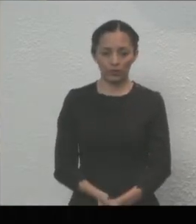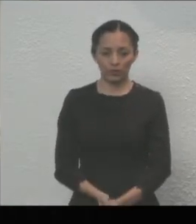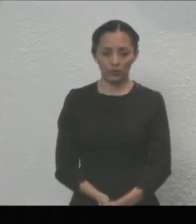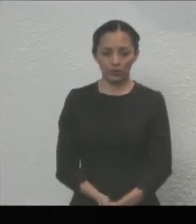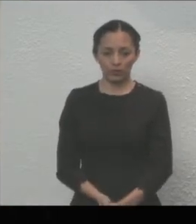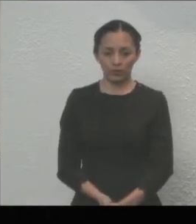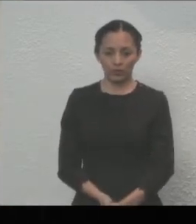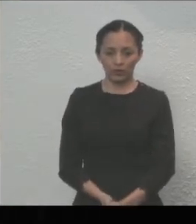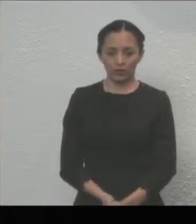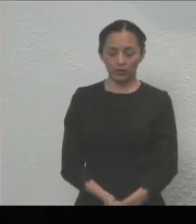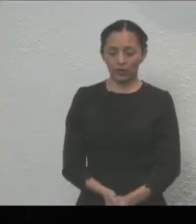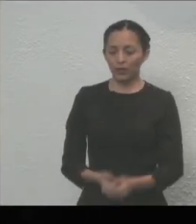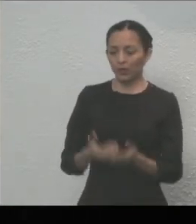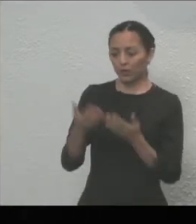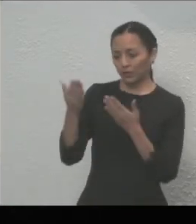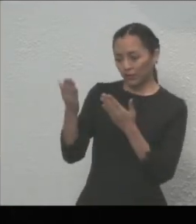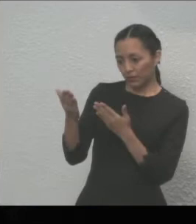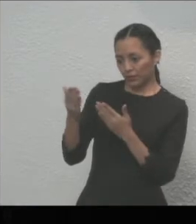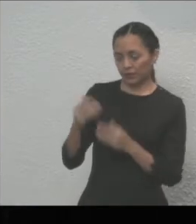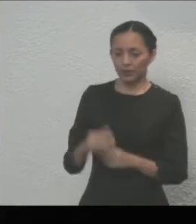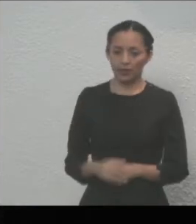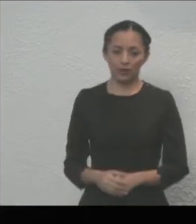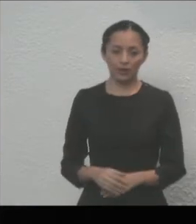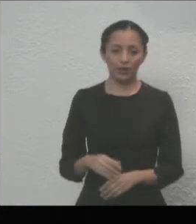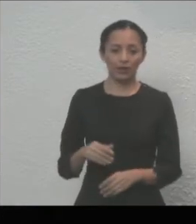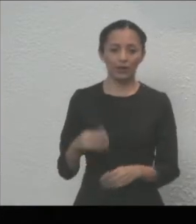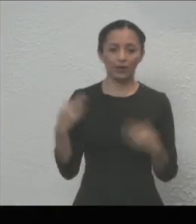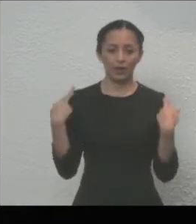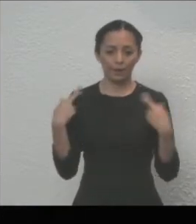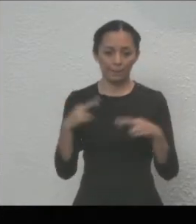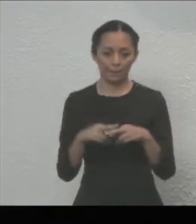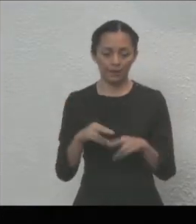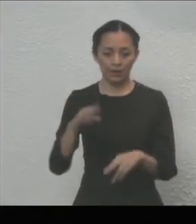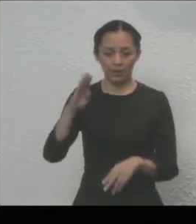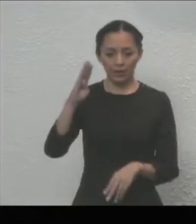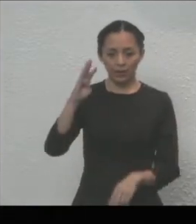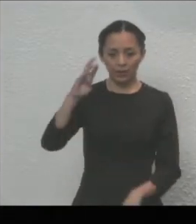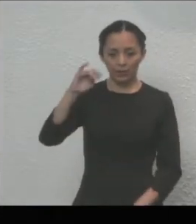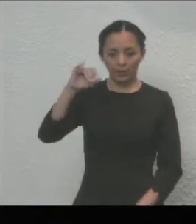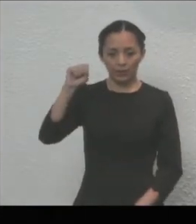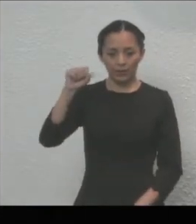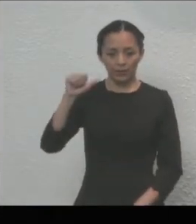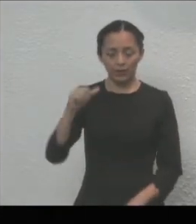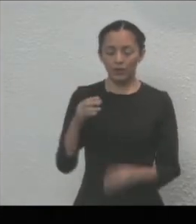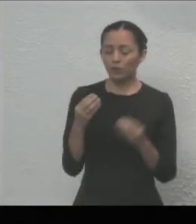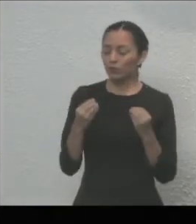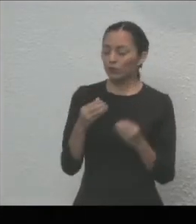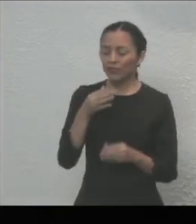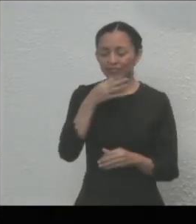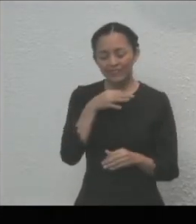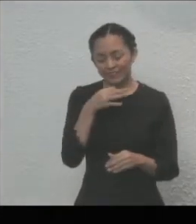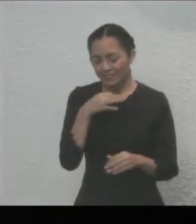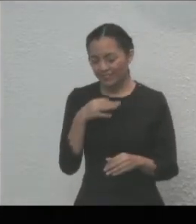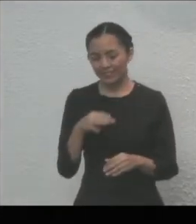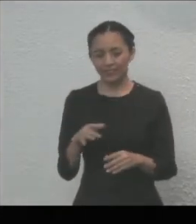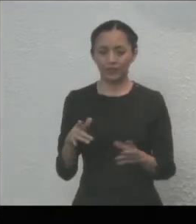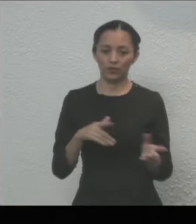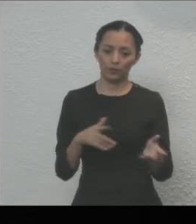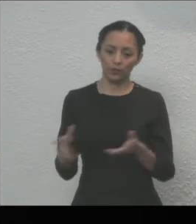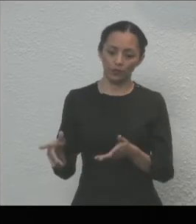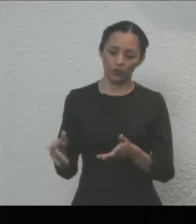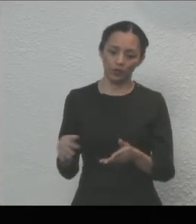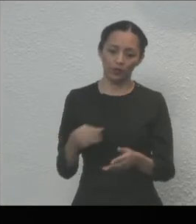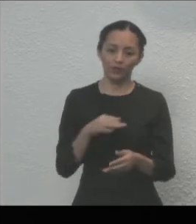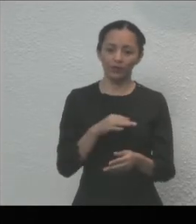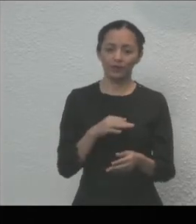nuestras galardonadas del día de hoy. A la maestra Brisa Galván Villalpando, muchas felicidades por este gran honor